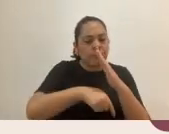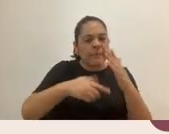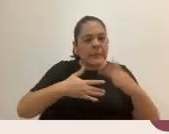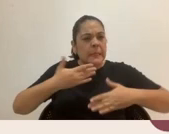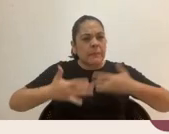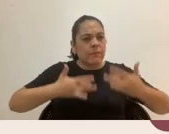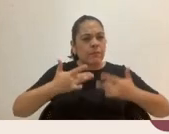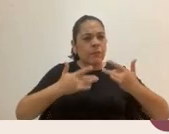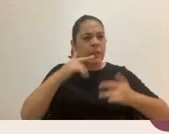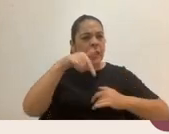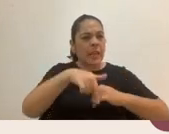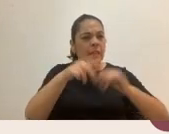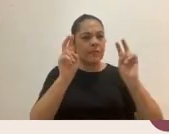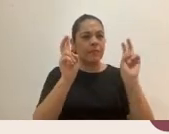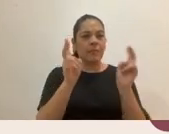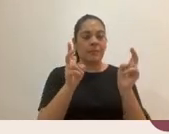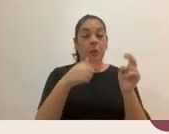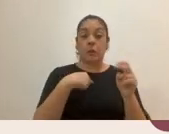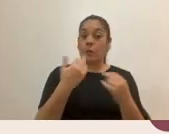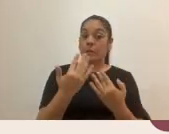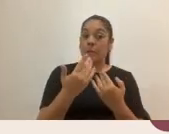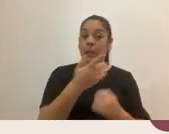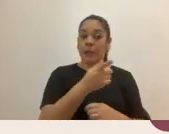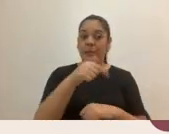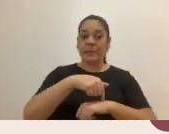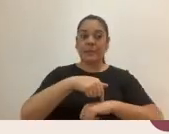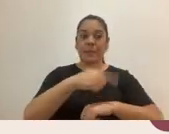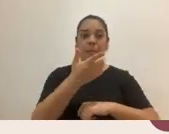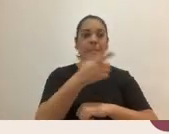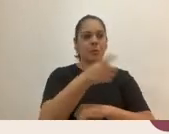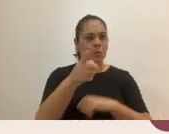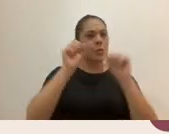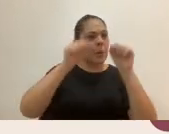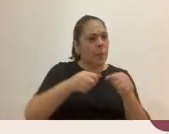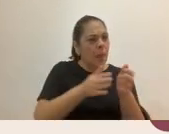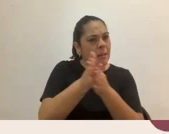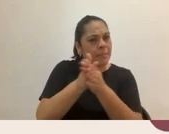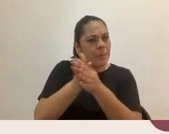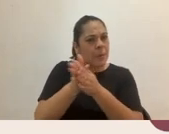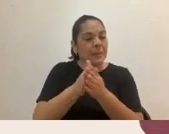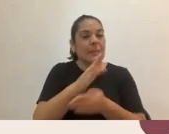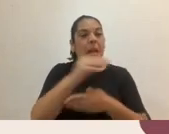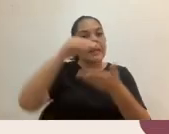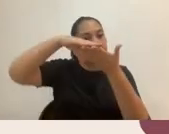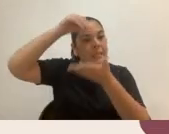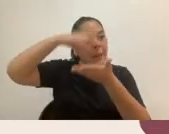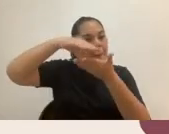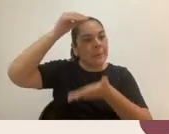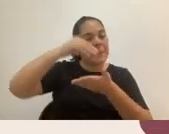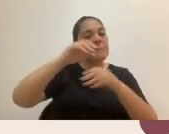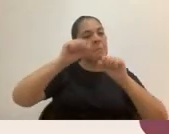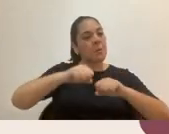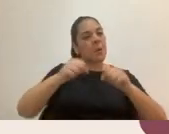espero que realmente sea un espacio de mucho provecho, aprendizaje, y que podamos construirlo en conjunto.